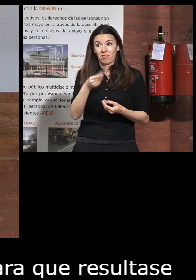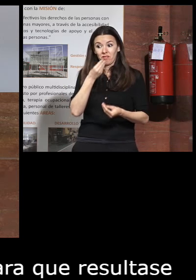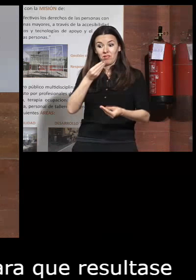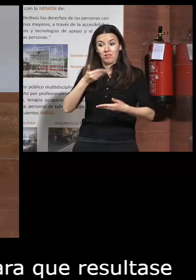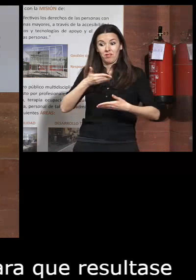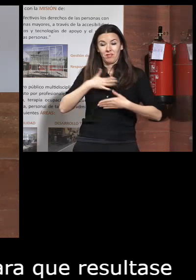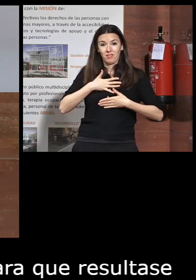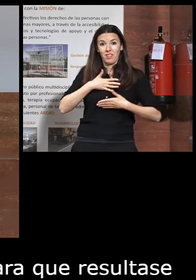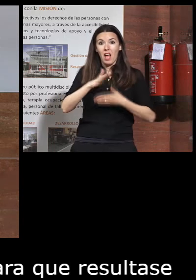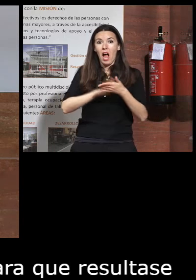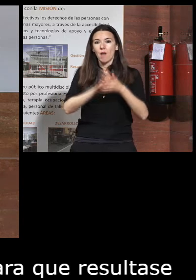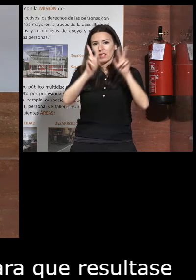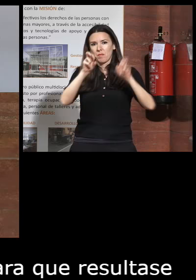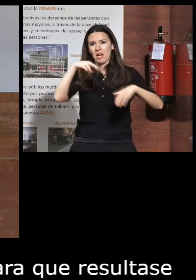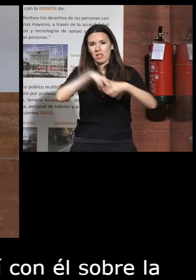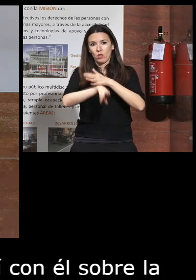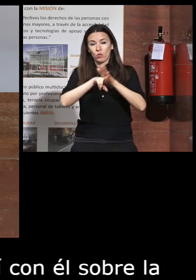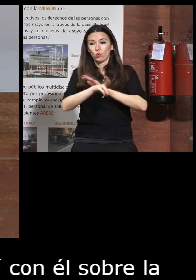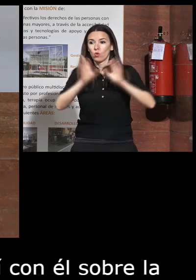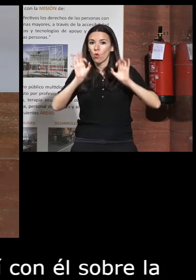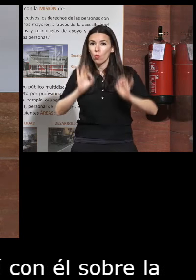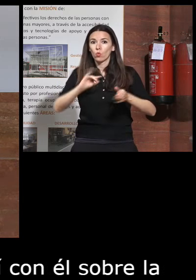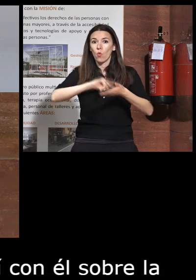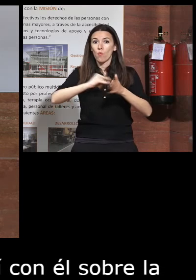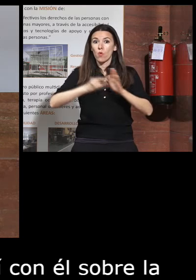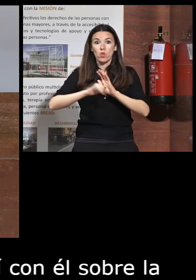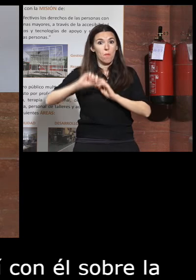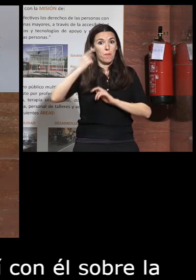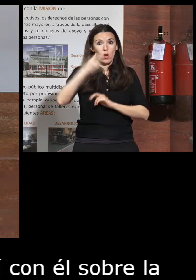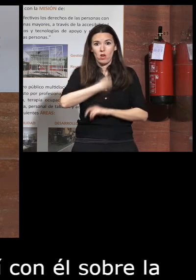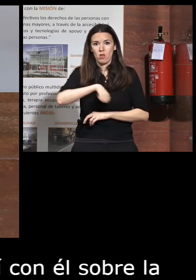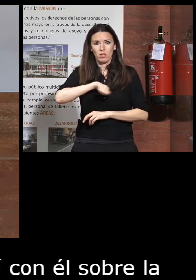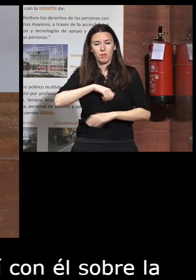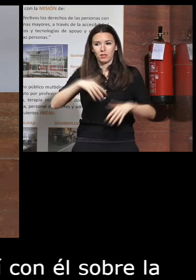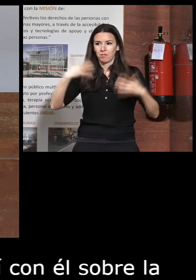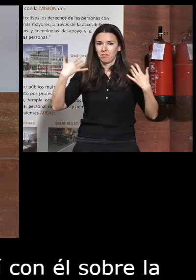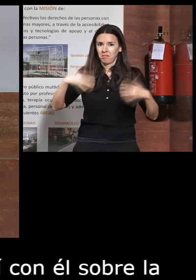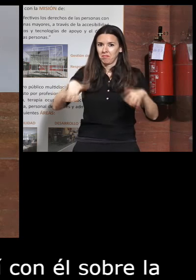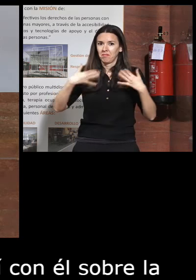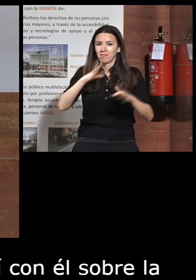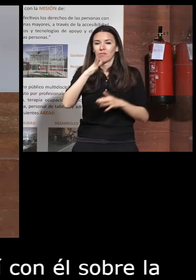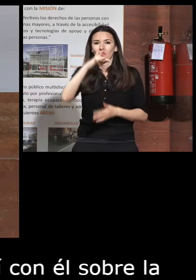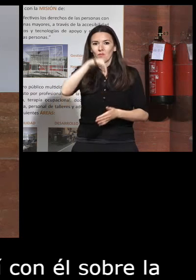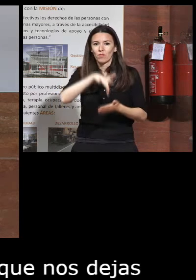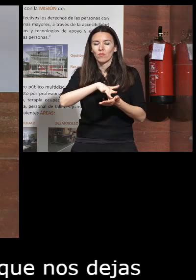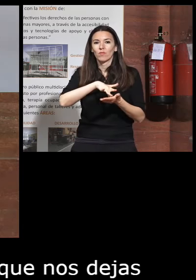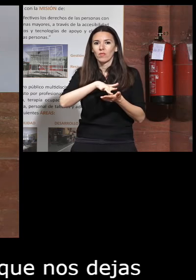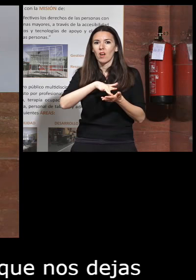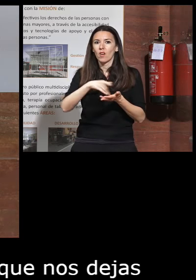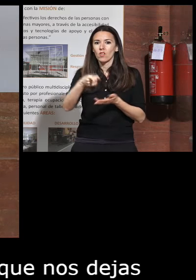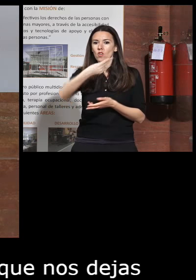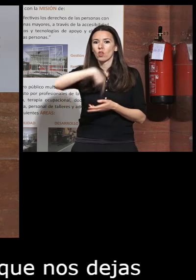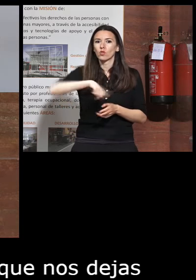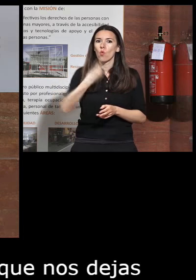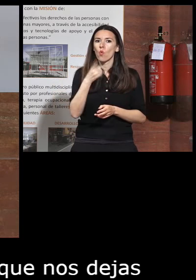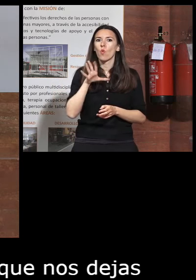hablas de los recursos y exactamente de este proyecto pionero en España y que me alegra constatar porque me lo ha dicho también Joe y demás que somos un